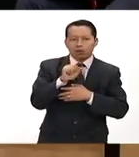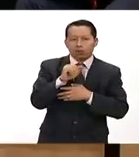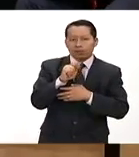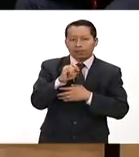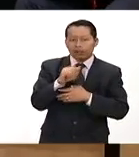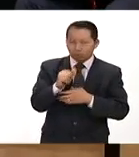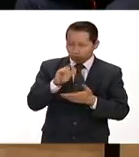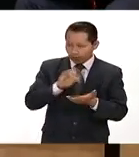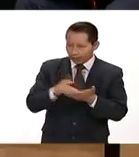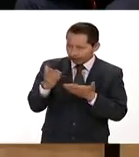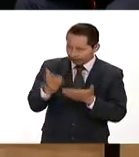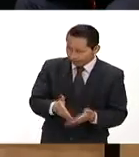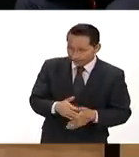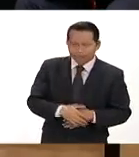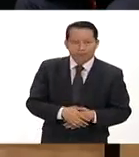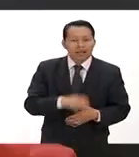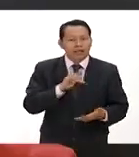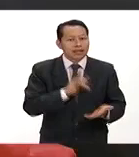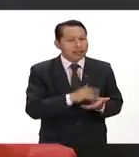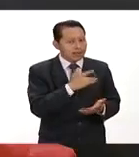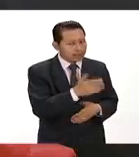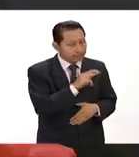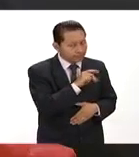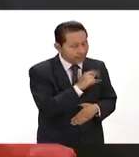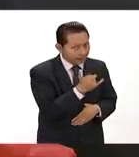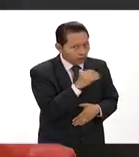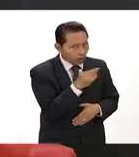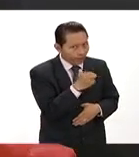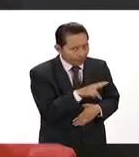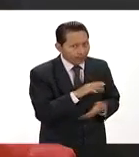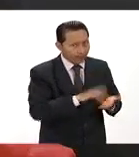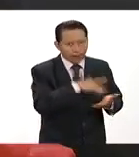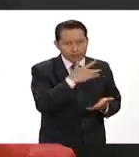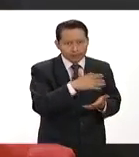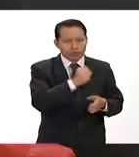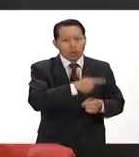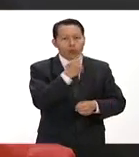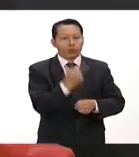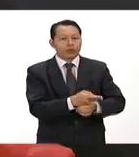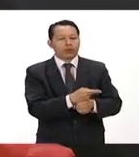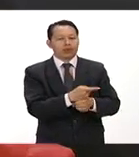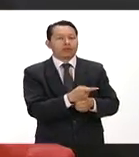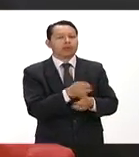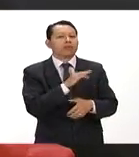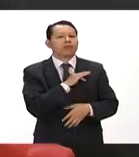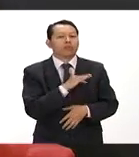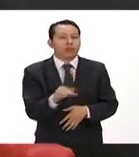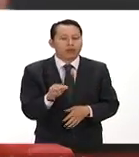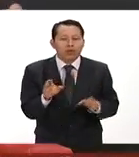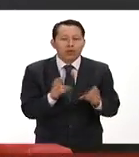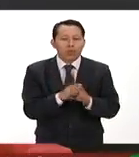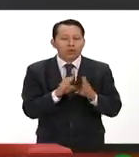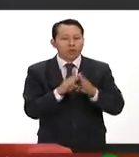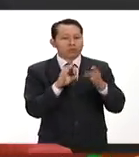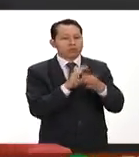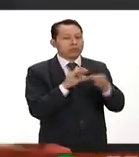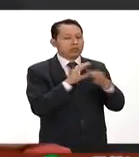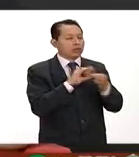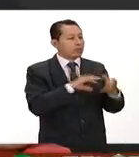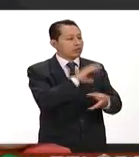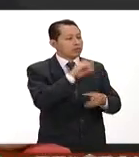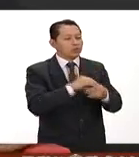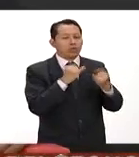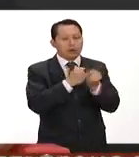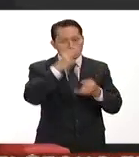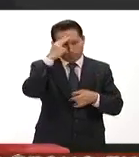gracias por estar aquí Muchas gracias Pati muchas gracias Omar Bienvenido Gracias por la oportunidad de manifestar ante todo el público de